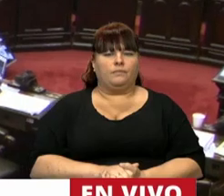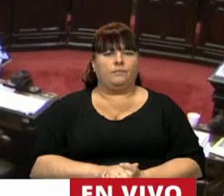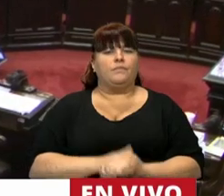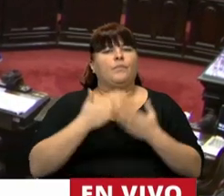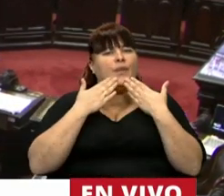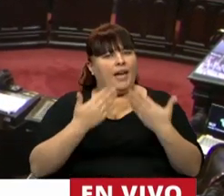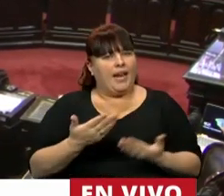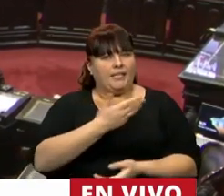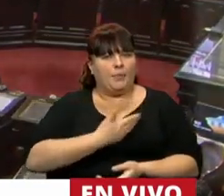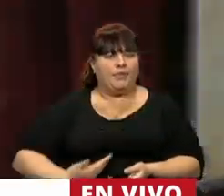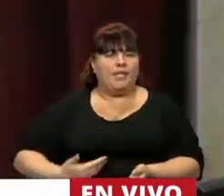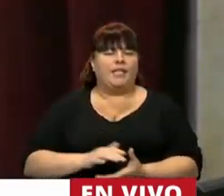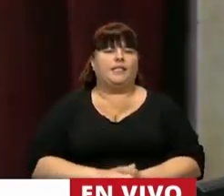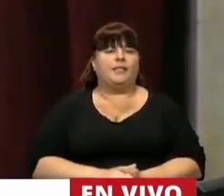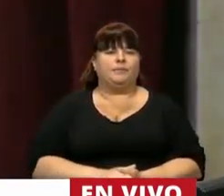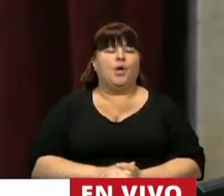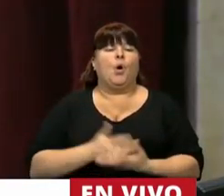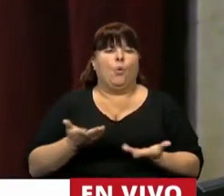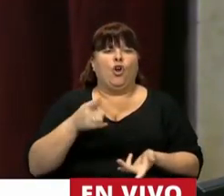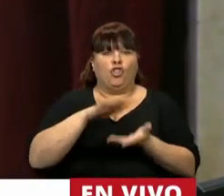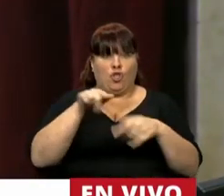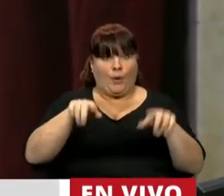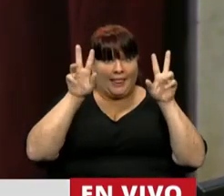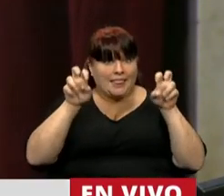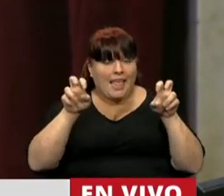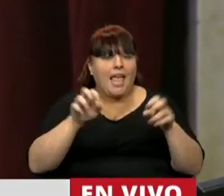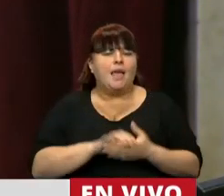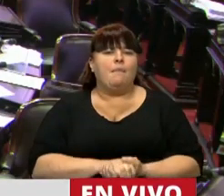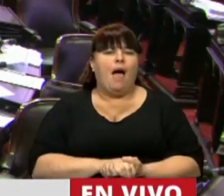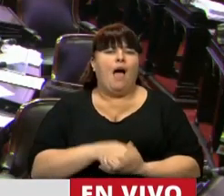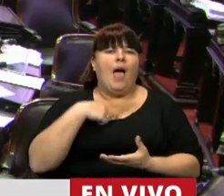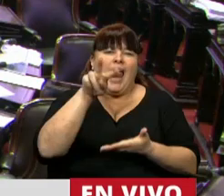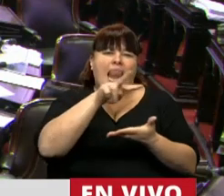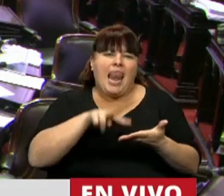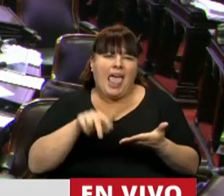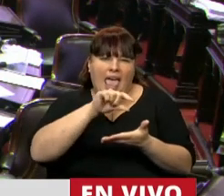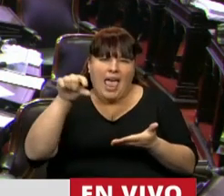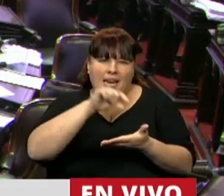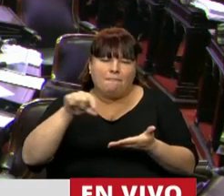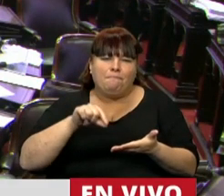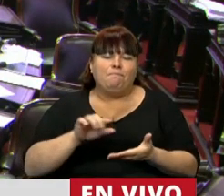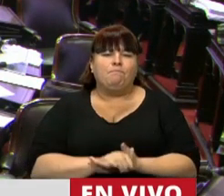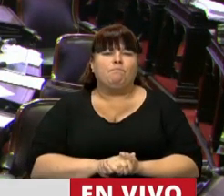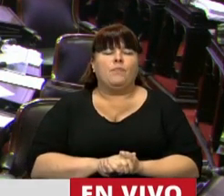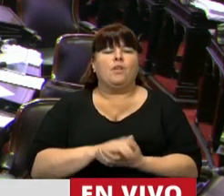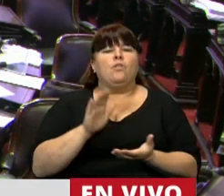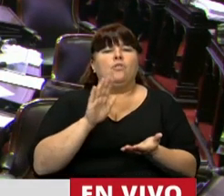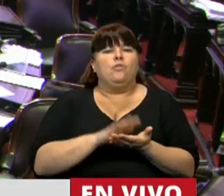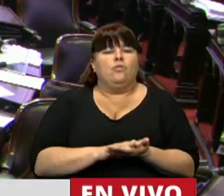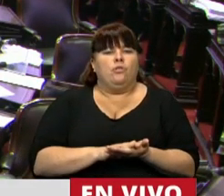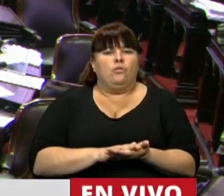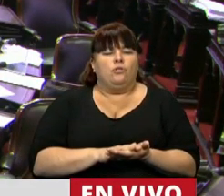Gracias, señor Presidente. Bueno, con referencia a esto quería leer algunas líneas. En el marco